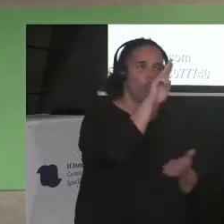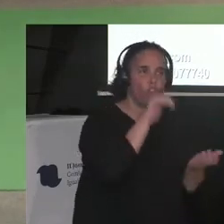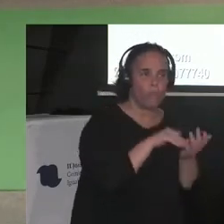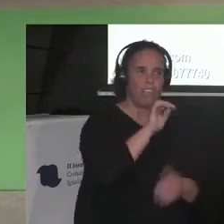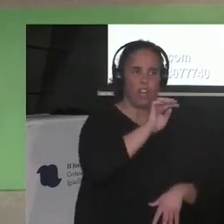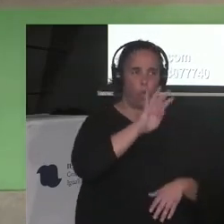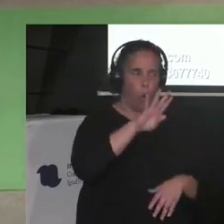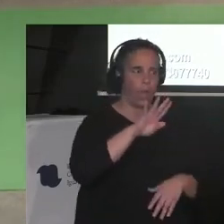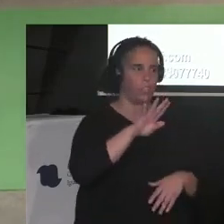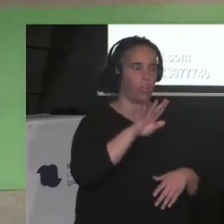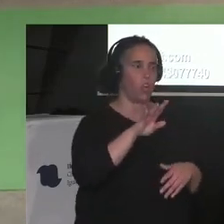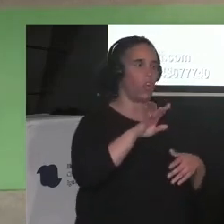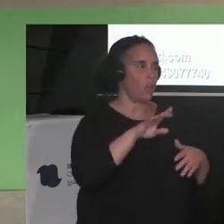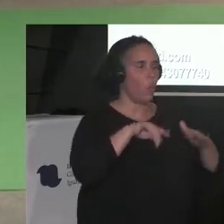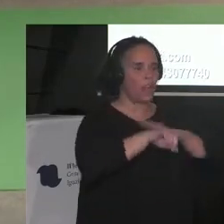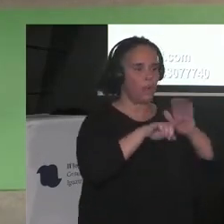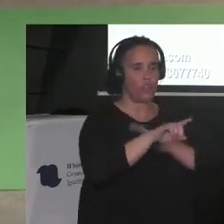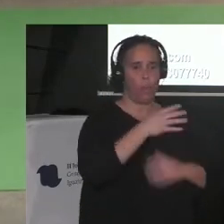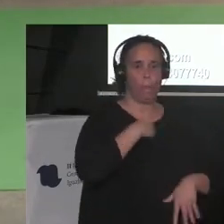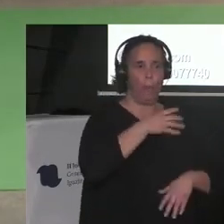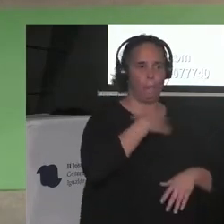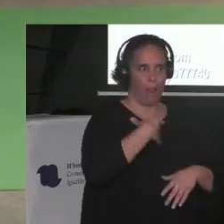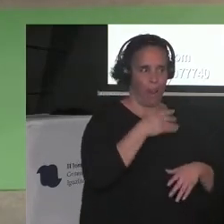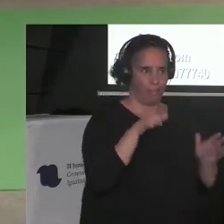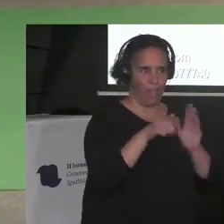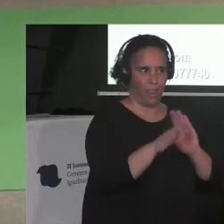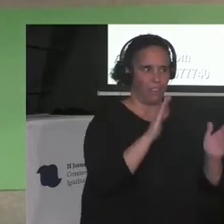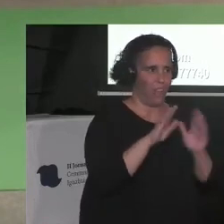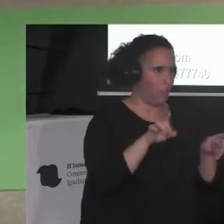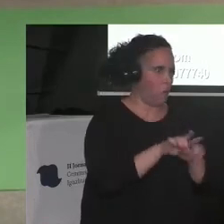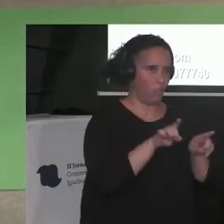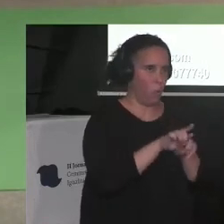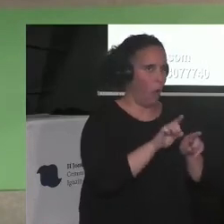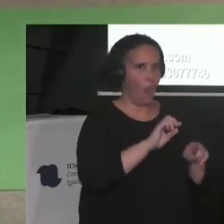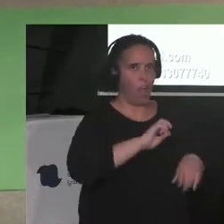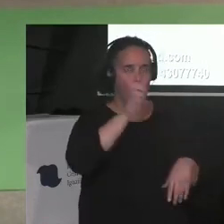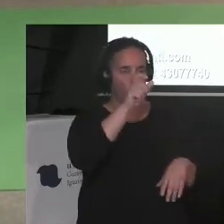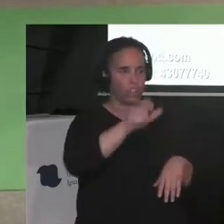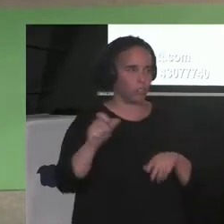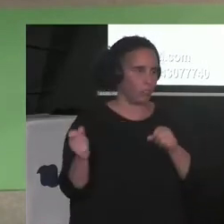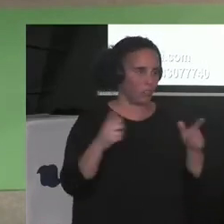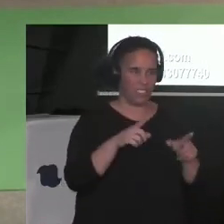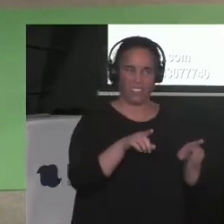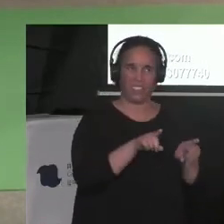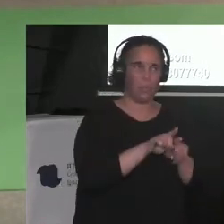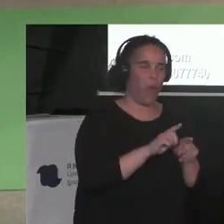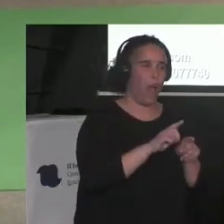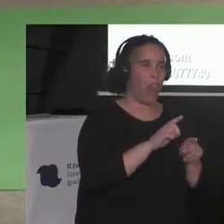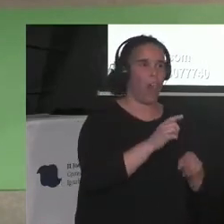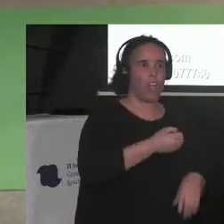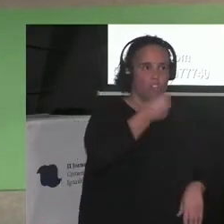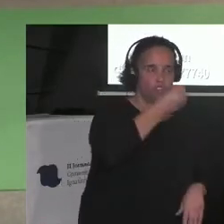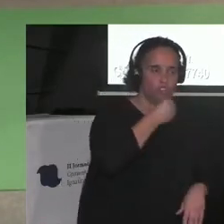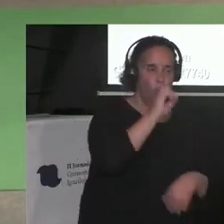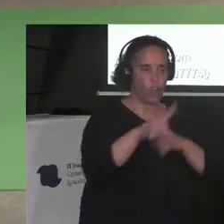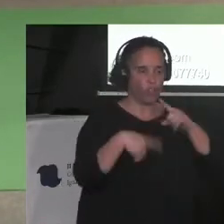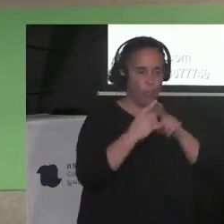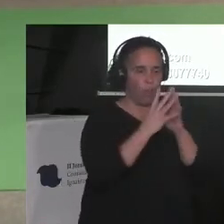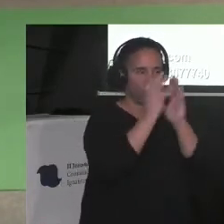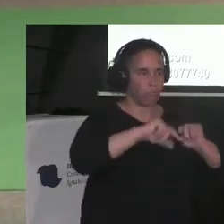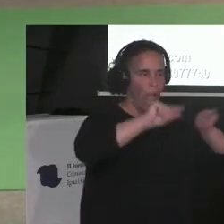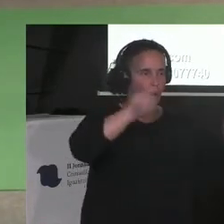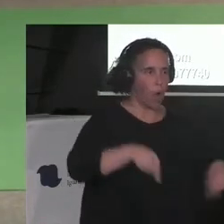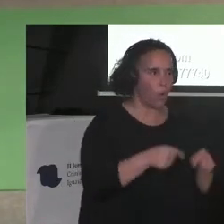Regularización extraordinaria, por cierto, que no aparece hoy como tema en el acuerdo entre el PSOE y sumar, pese al arduo trabajo de